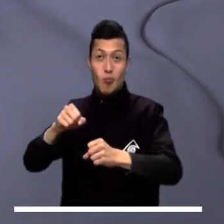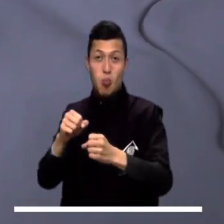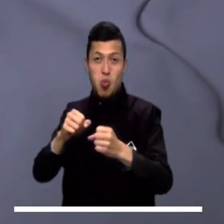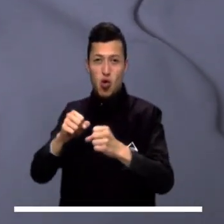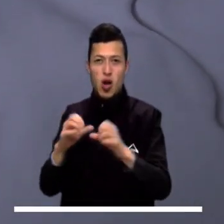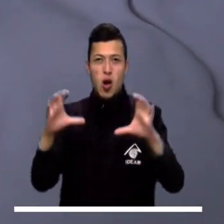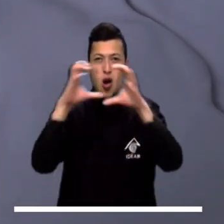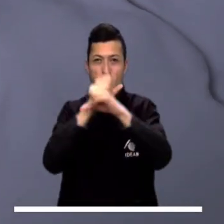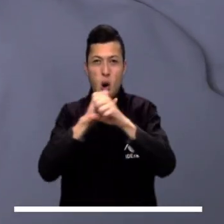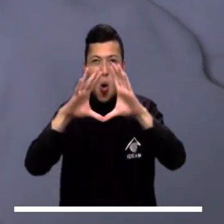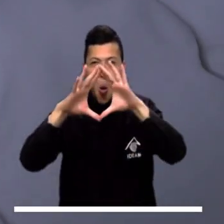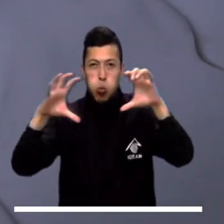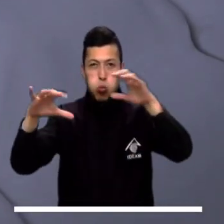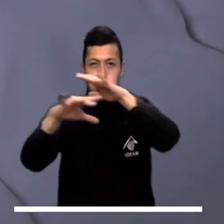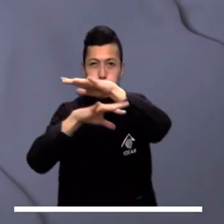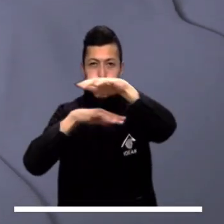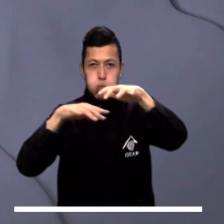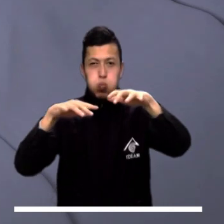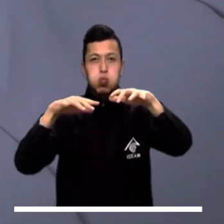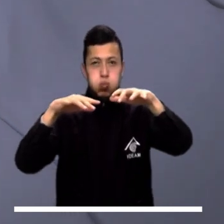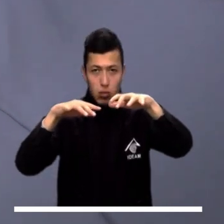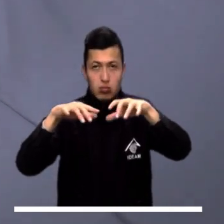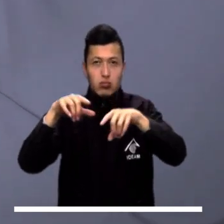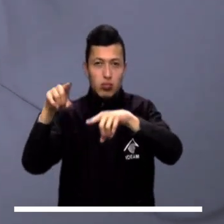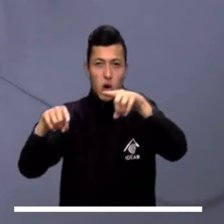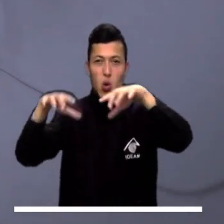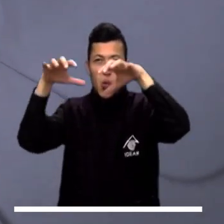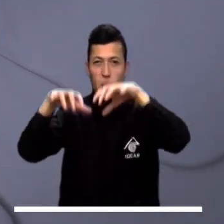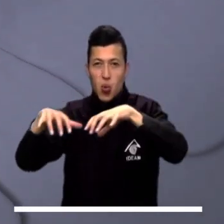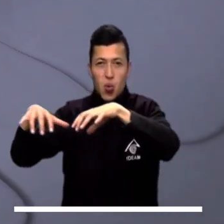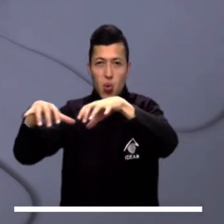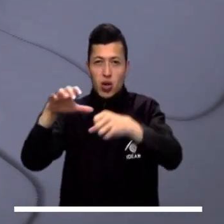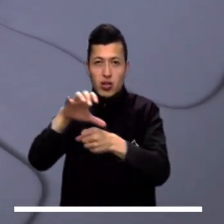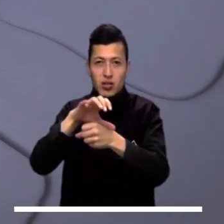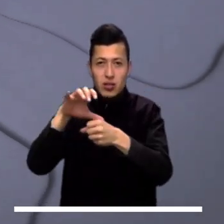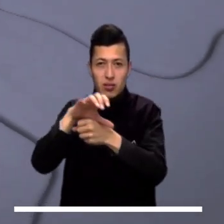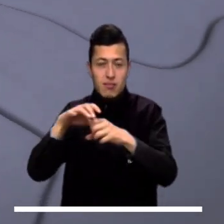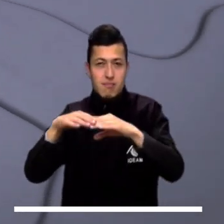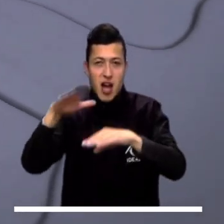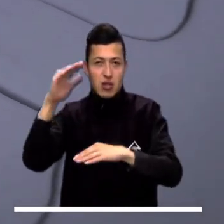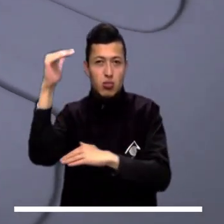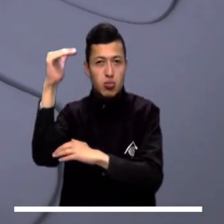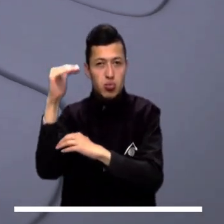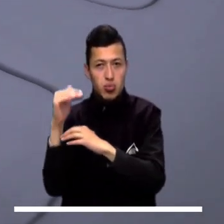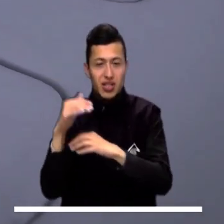En la capital del país la noche lucirá nublada pero se cerrarán las lluvias en la mayor parte de la ciudad.